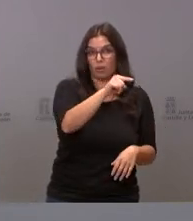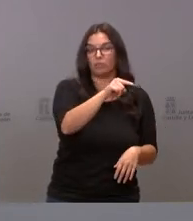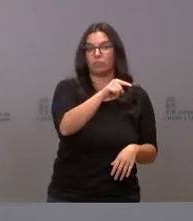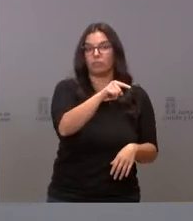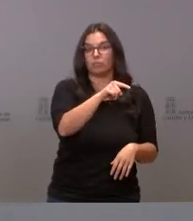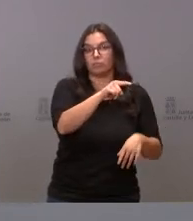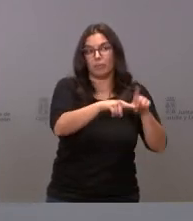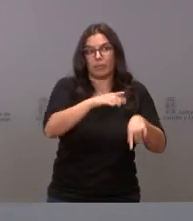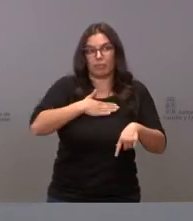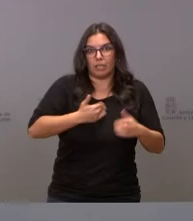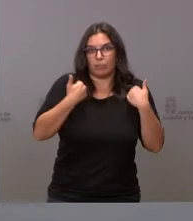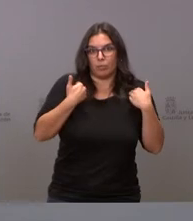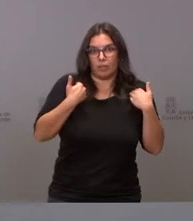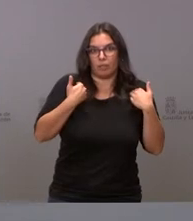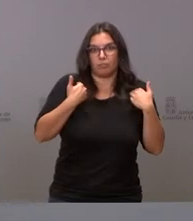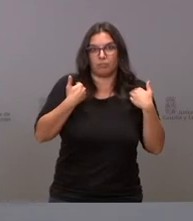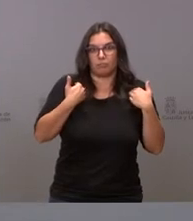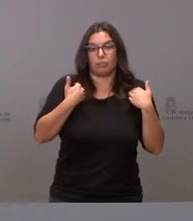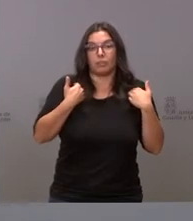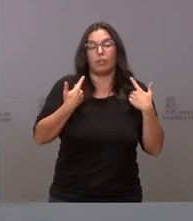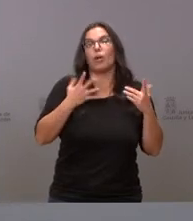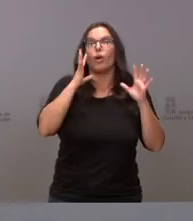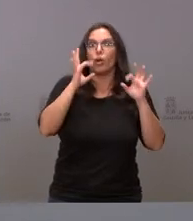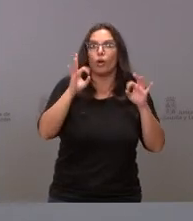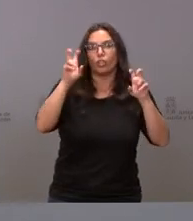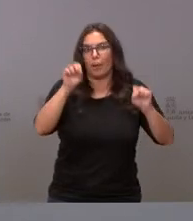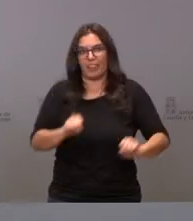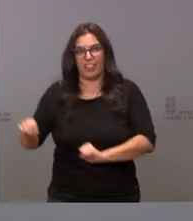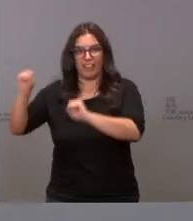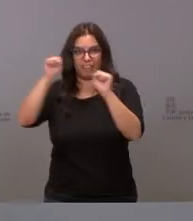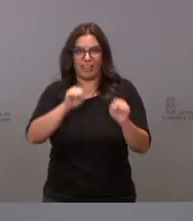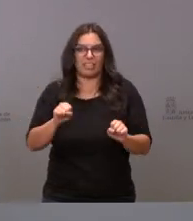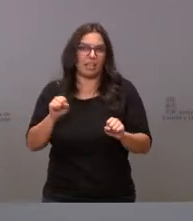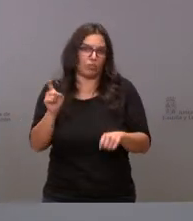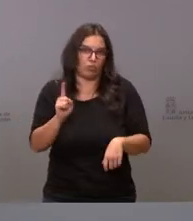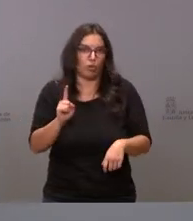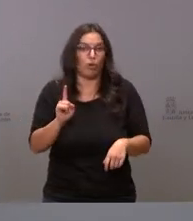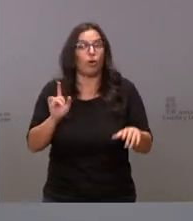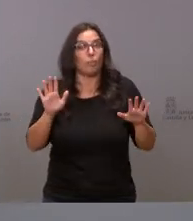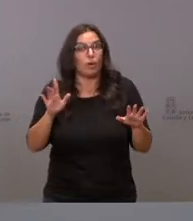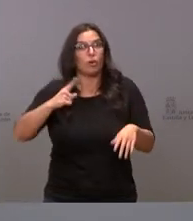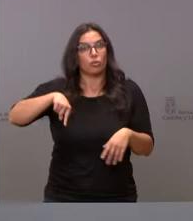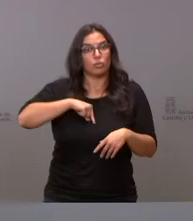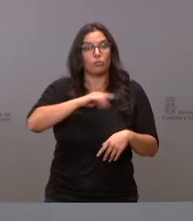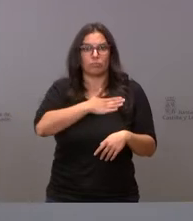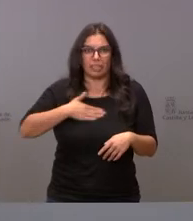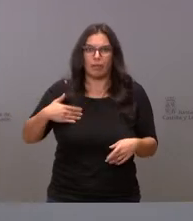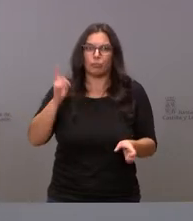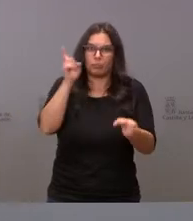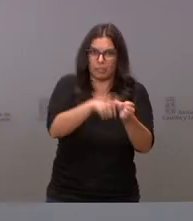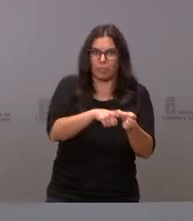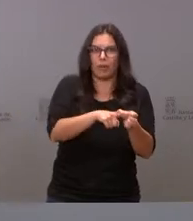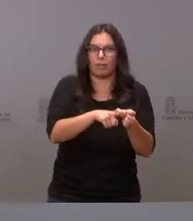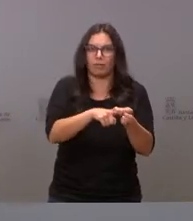correspondernos a nosotros lógicamente en el ámbito de la defensa no son las más importantes pero sí queríamos tener esta presencia y esta participación